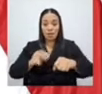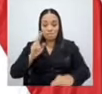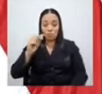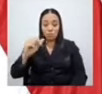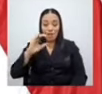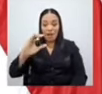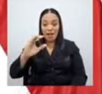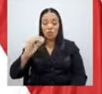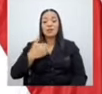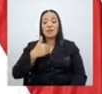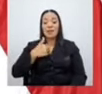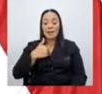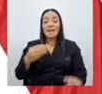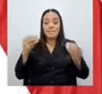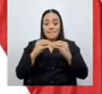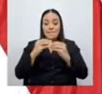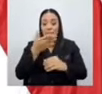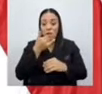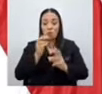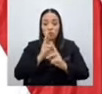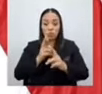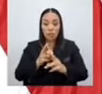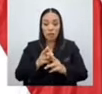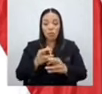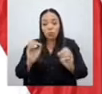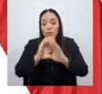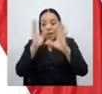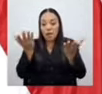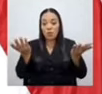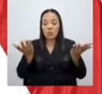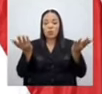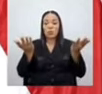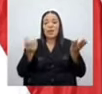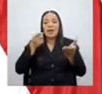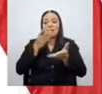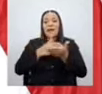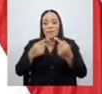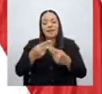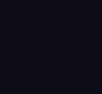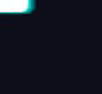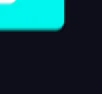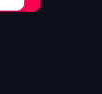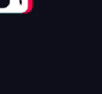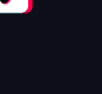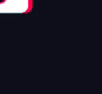tener muchísimo mejores resultados? Por supuesto. Esa es la parte que duele. Gracias.